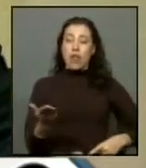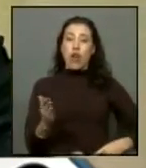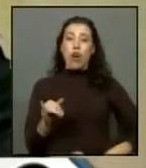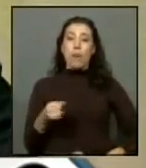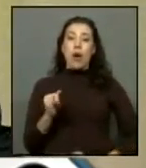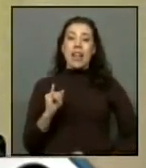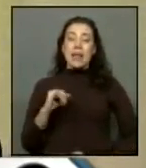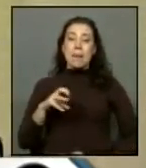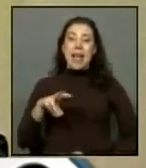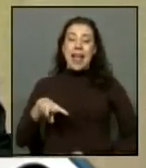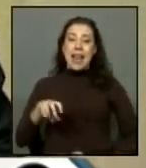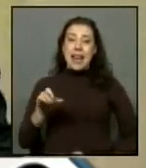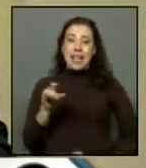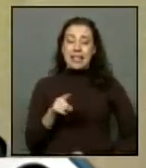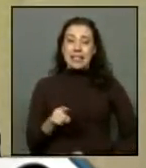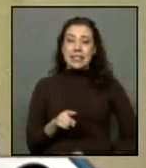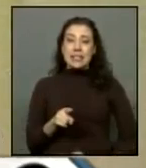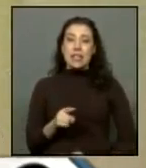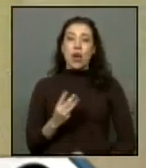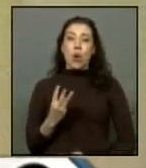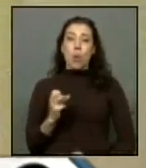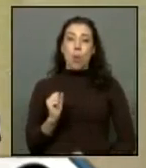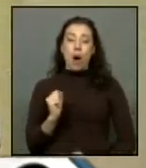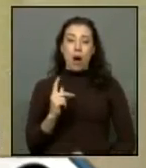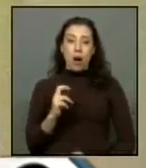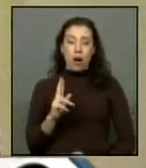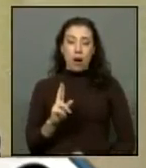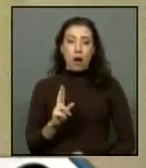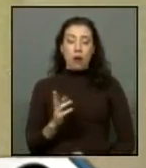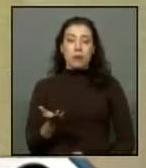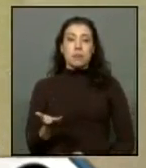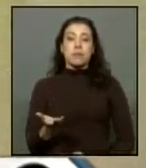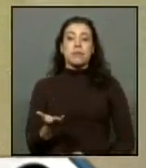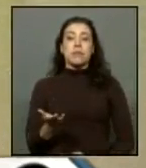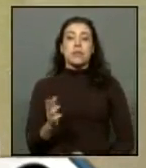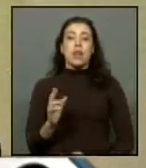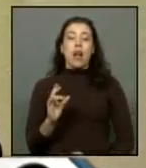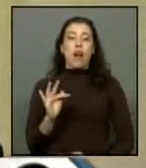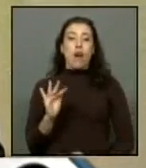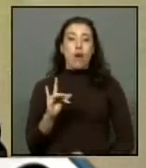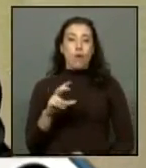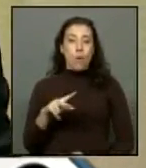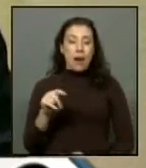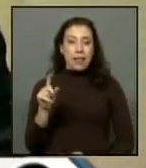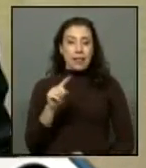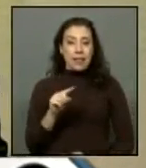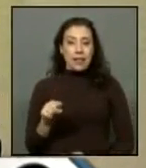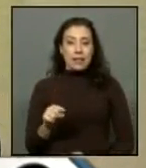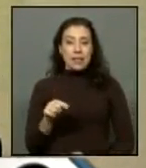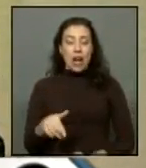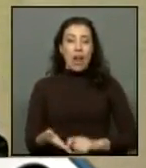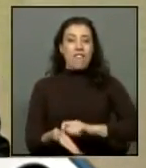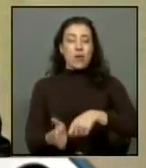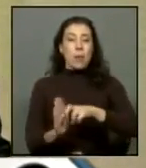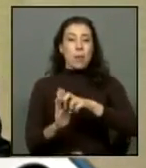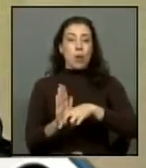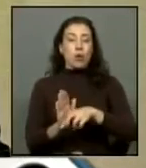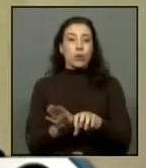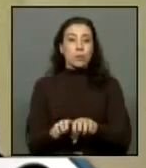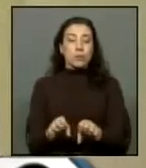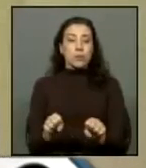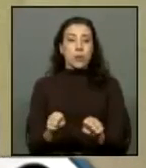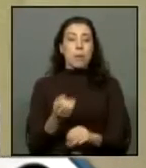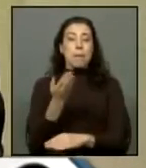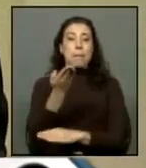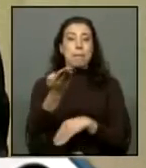Tucapel Jiménez a diputados como el diputado Matías Walker a diputados como el diputado Iván Fuentes que el día de hoy han firmado un proyecto de resolución